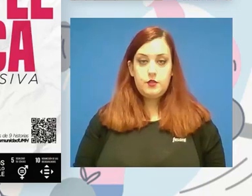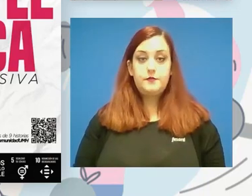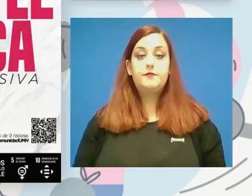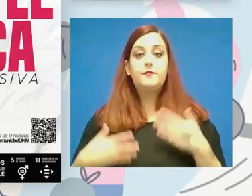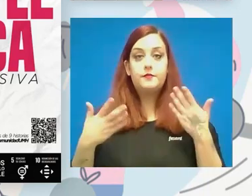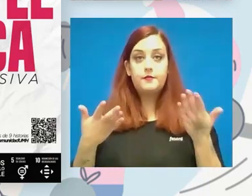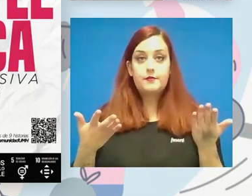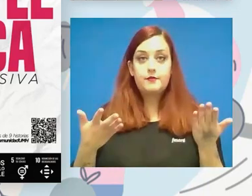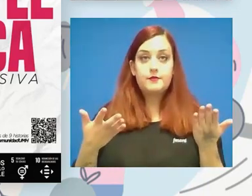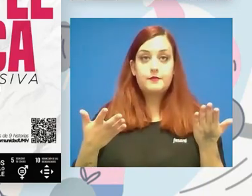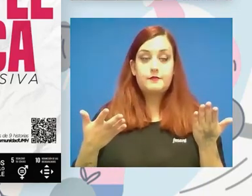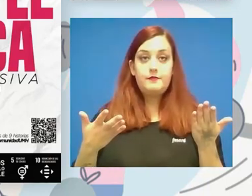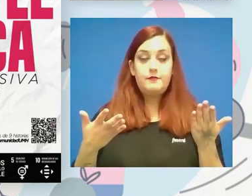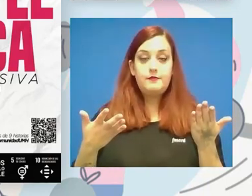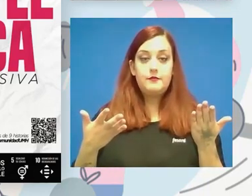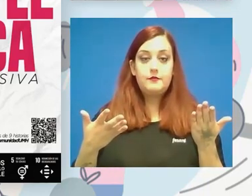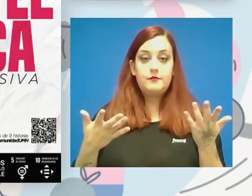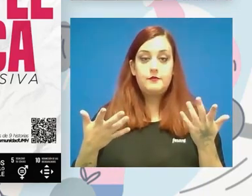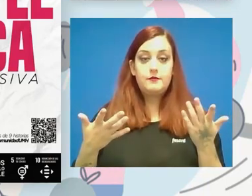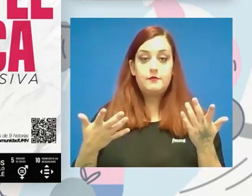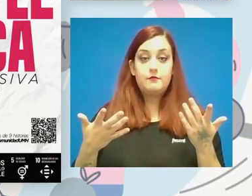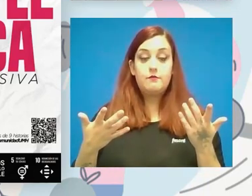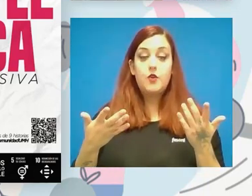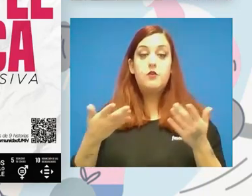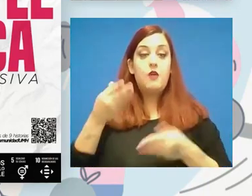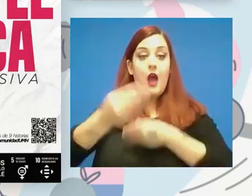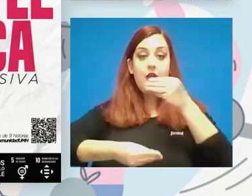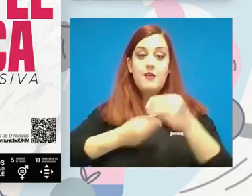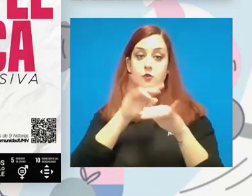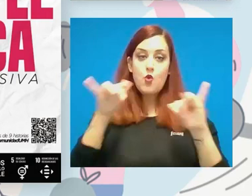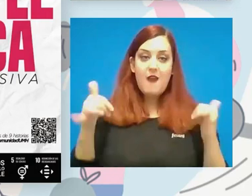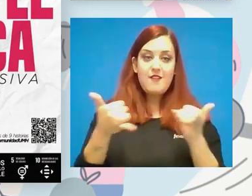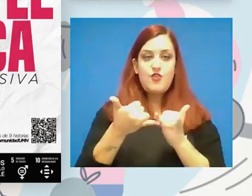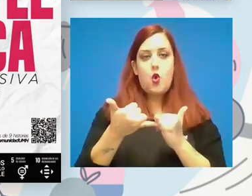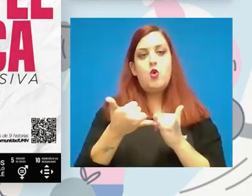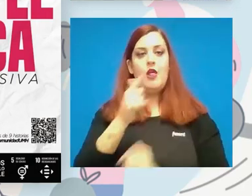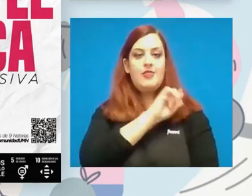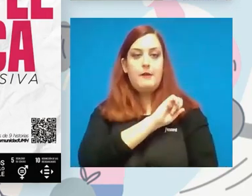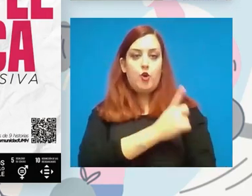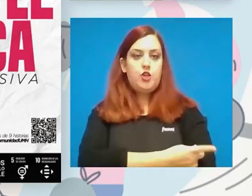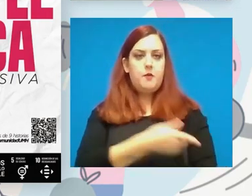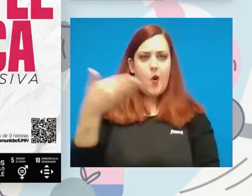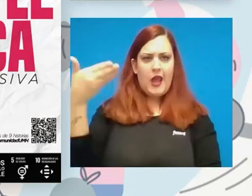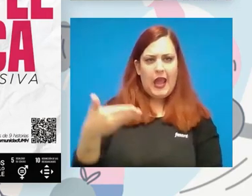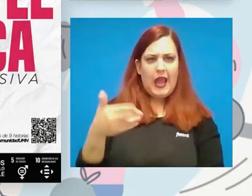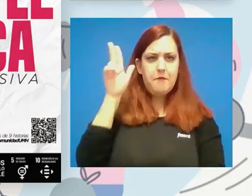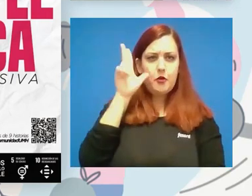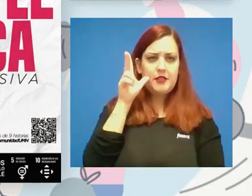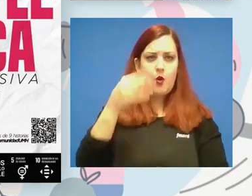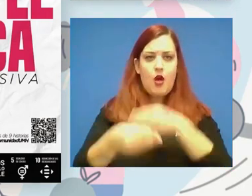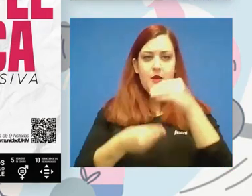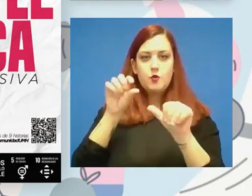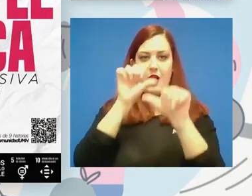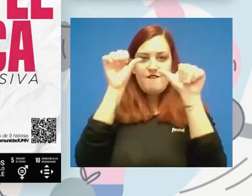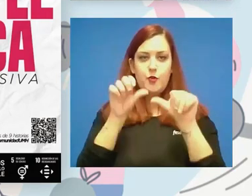este, una de los, cuando se hace un gran evento deportivo, se hace como un medio de transformar las